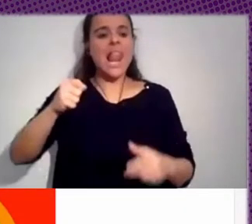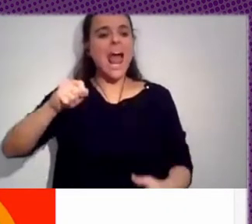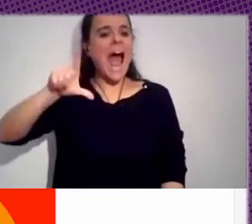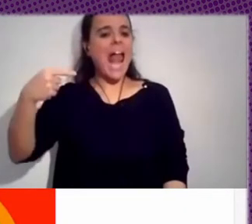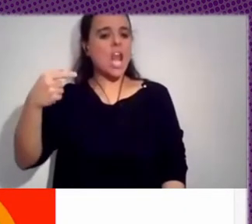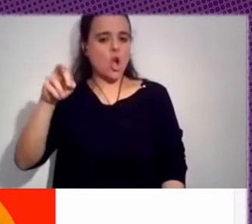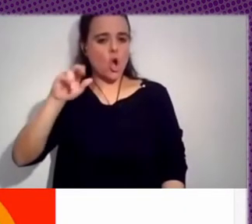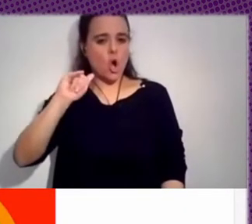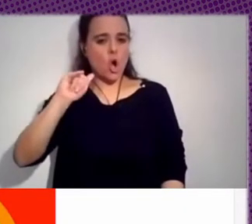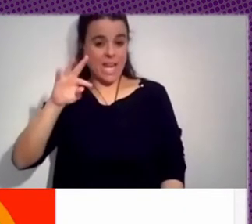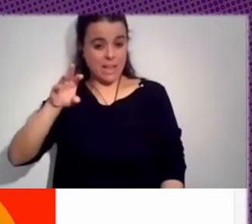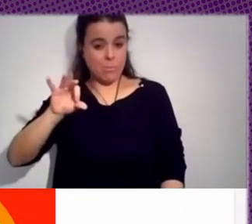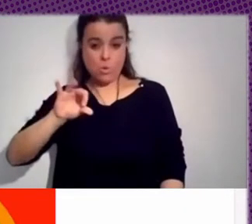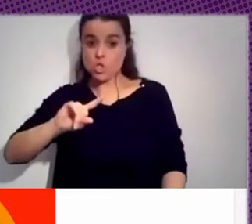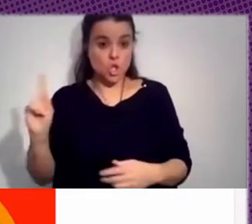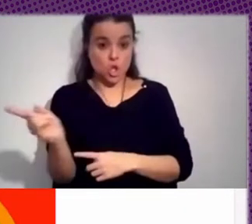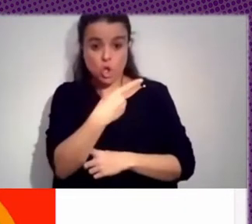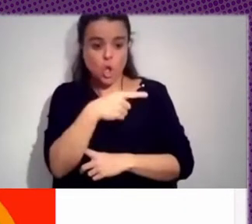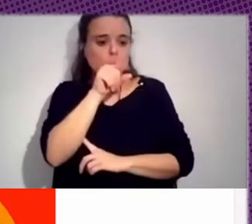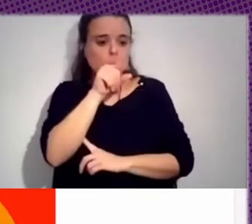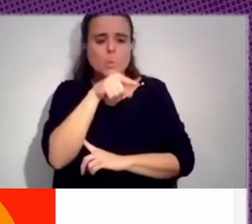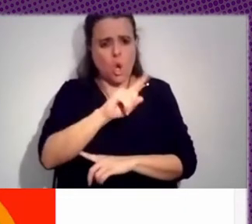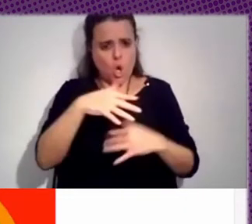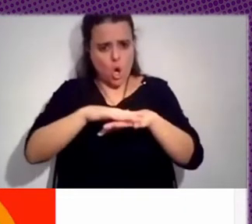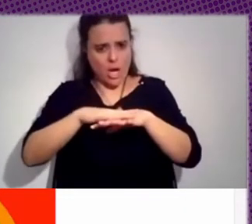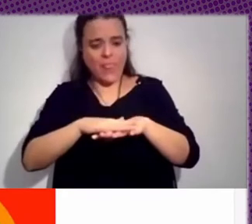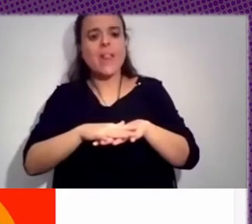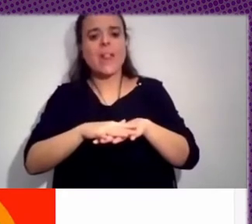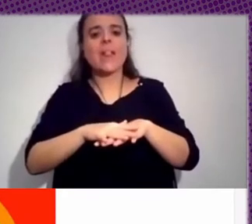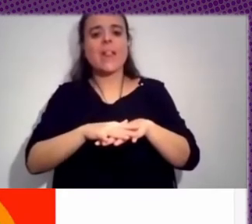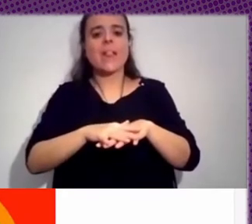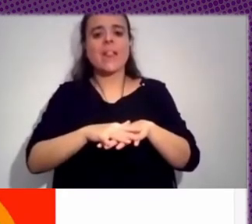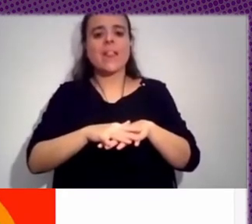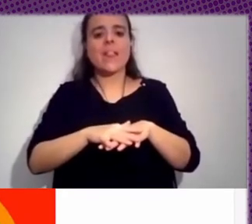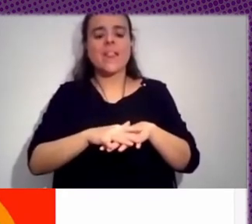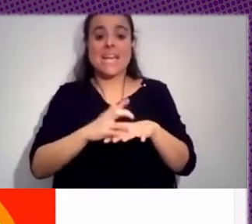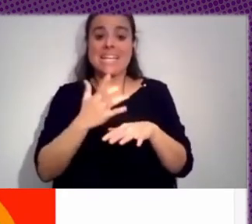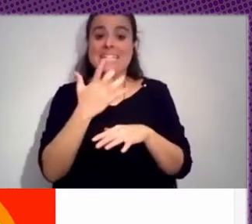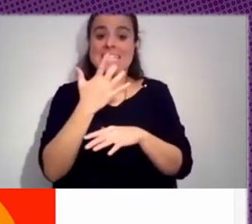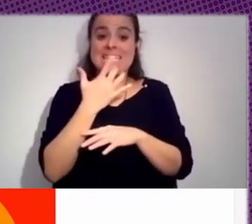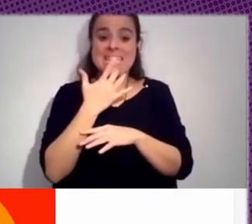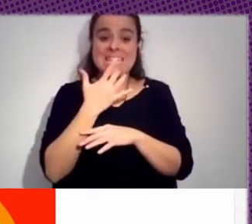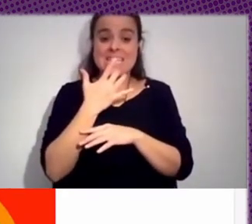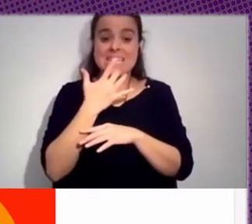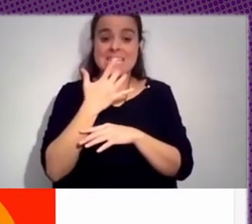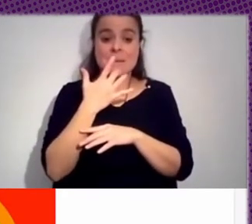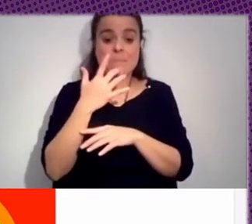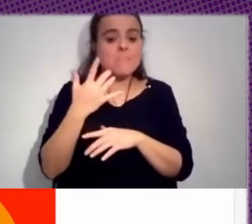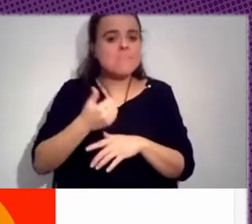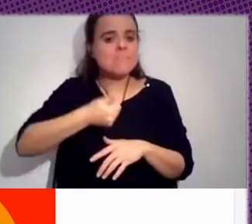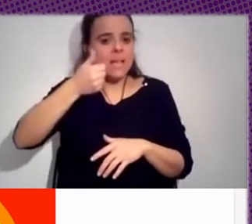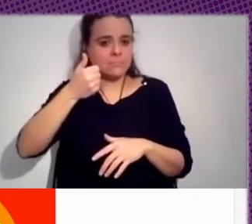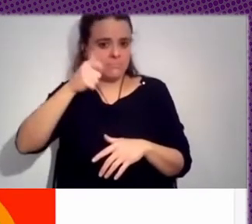aquellos mensajes que reciben más interacciones son aquellos que muestran a más personas, porque le estamos diciendo de alguna